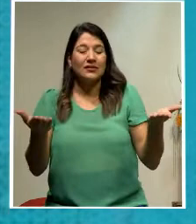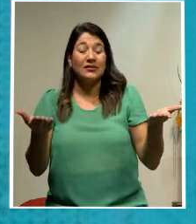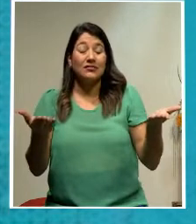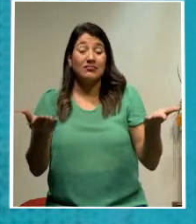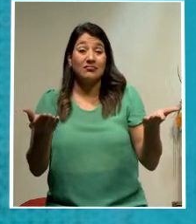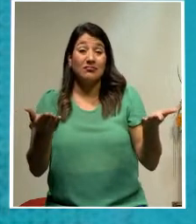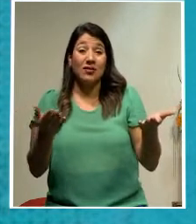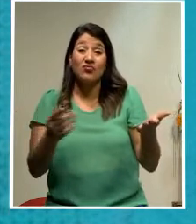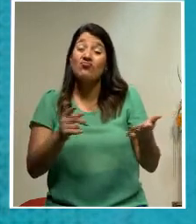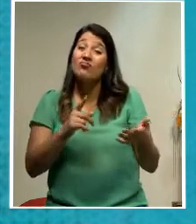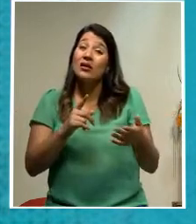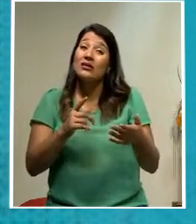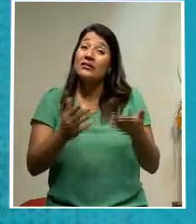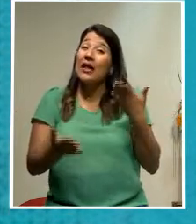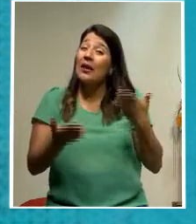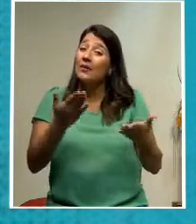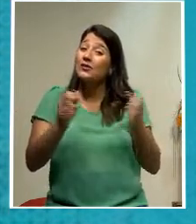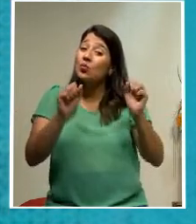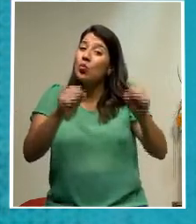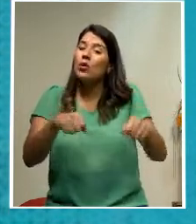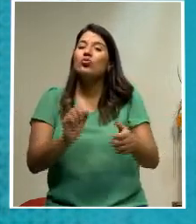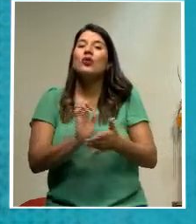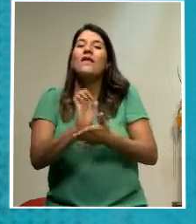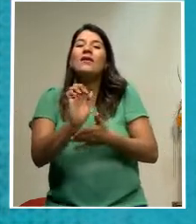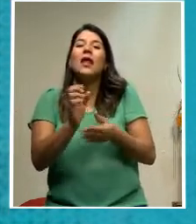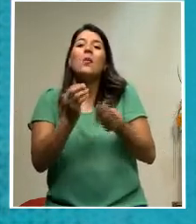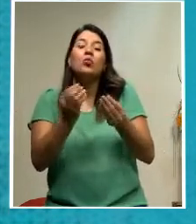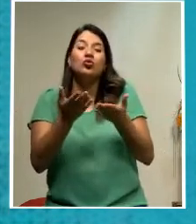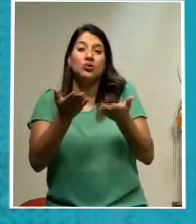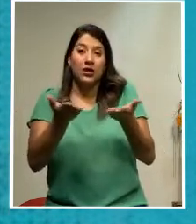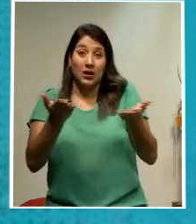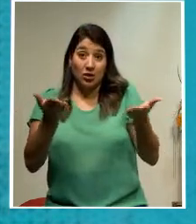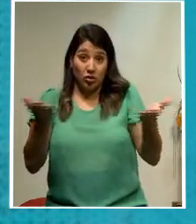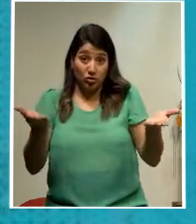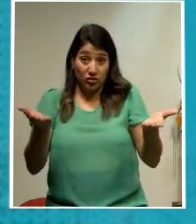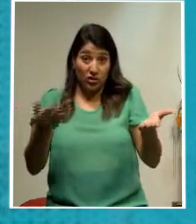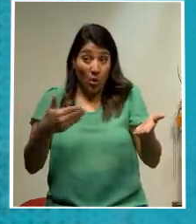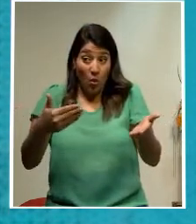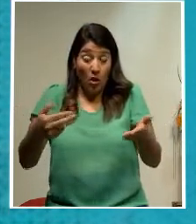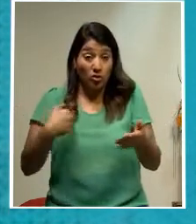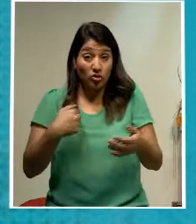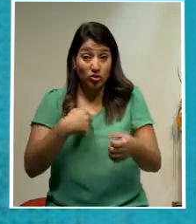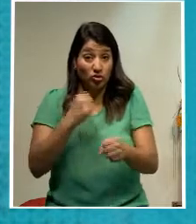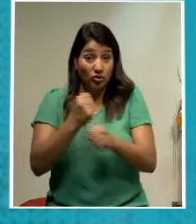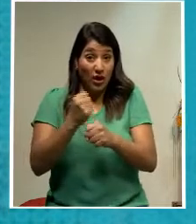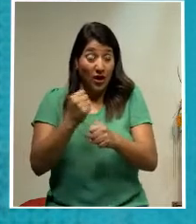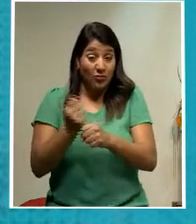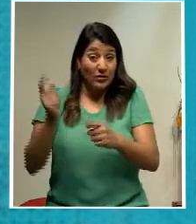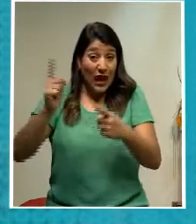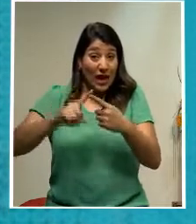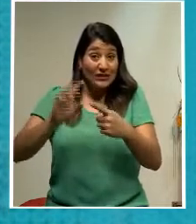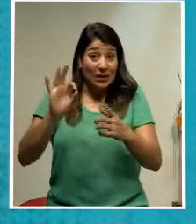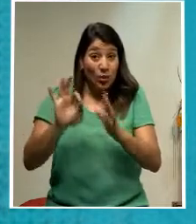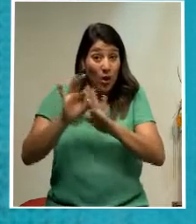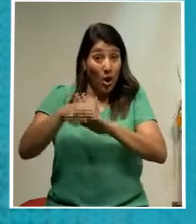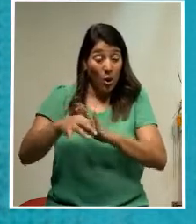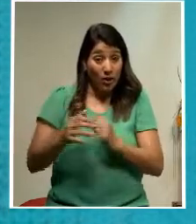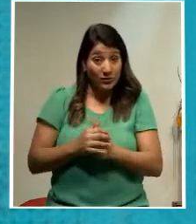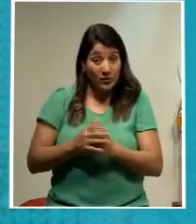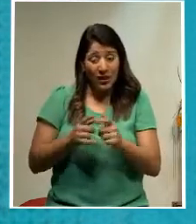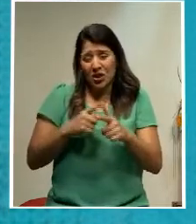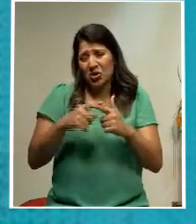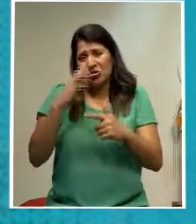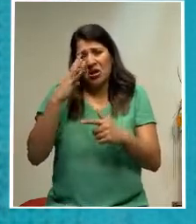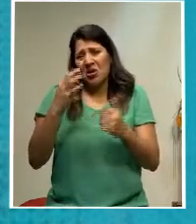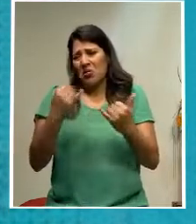lastimosamente se hubiera prevenido un montón de cosas en tiempos donde estábamos sesionando hasta nueve horas seguidas. Creo que ahora eso pasa a segundo